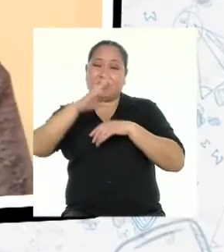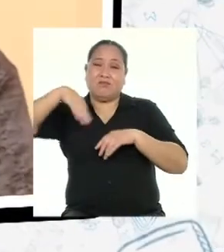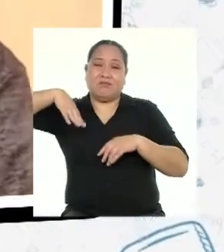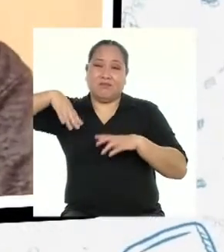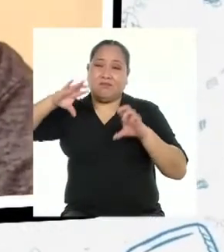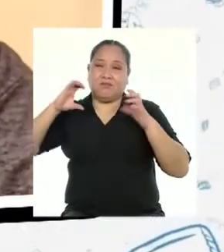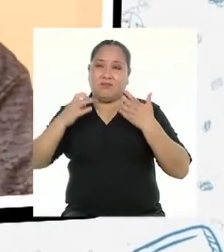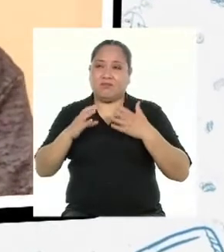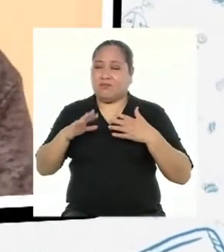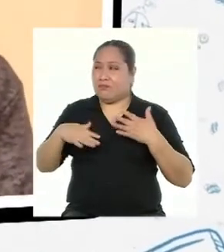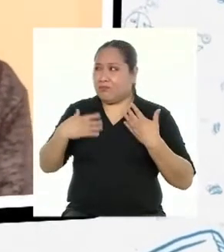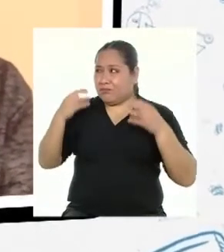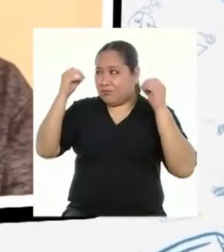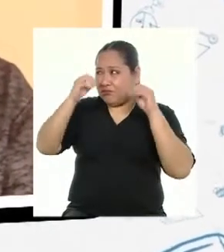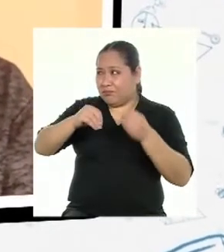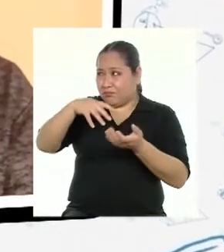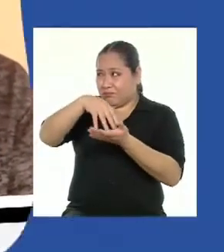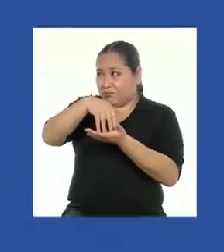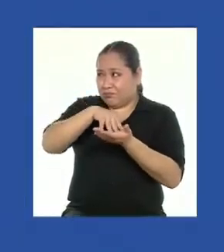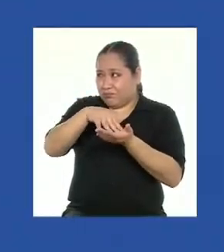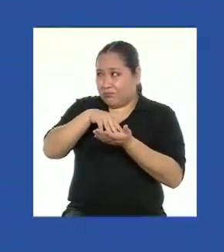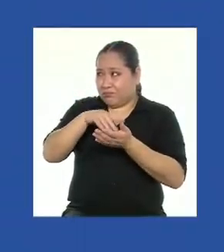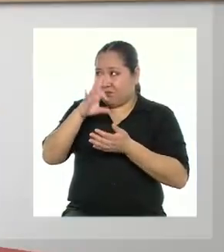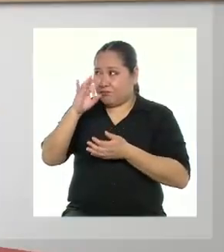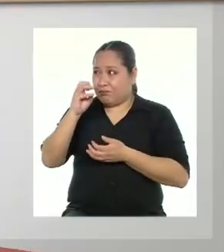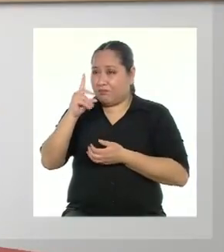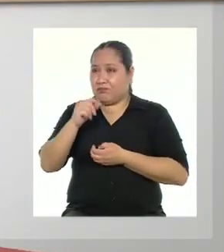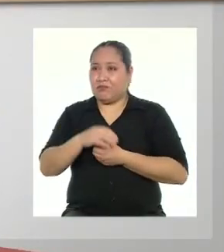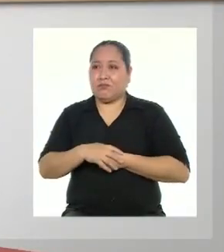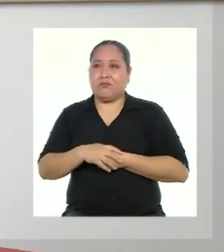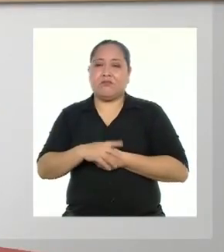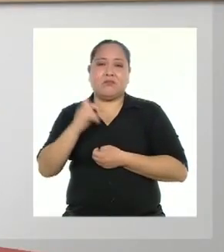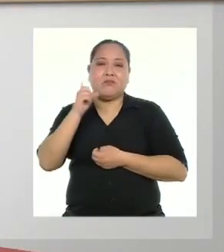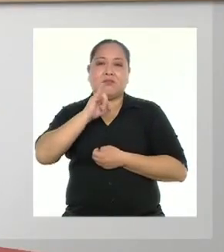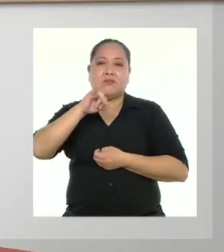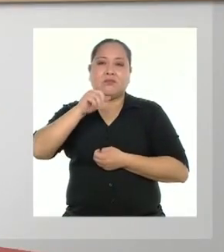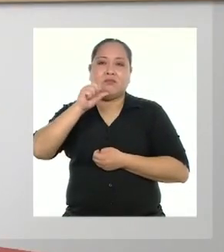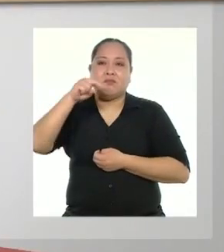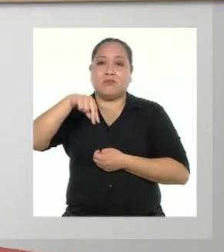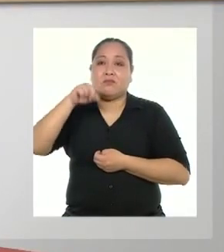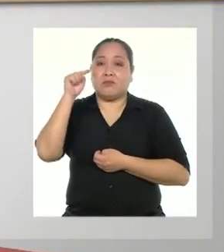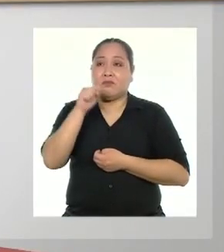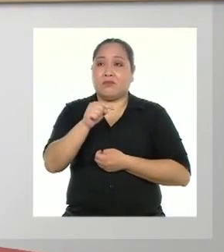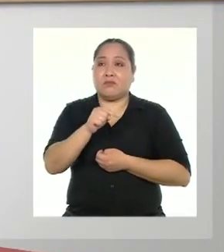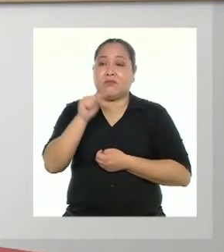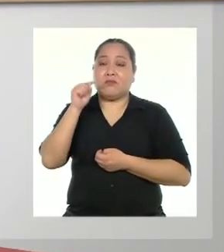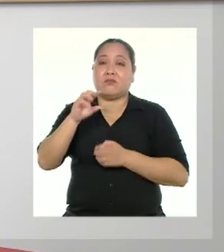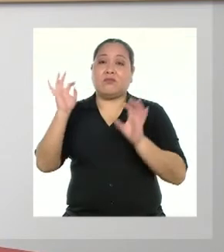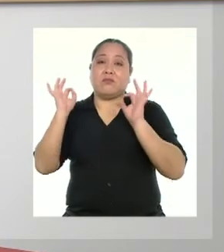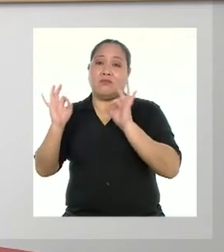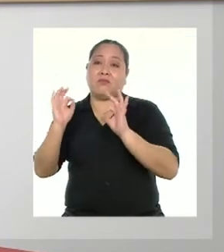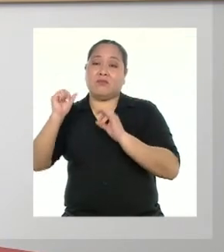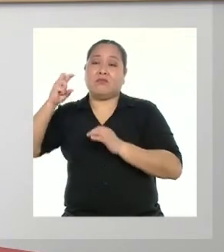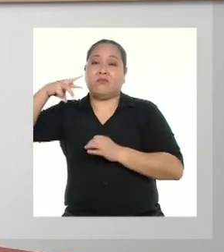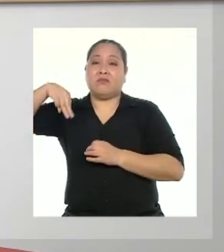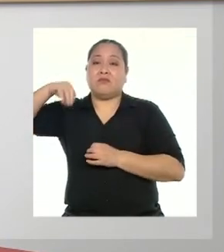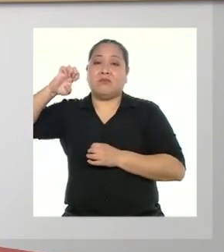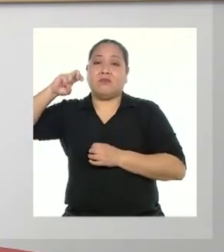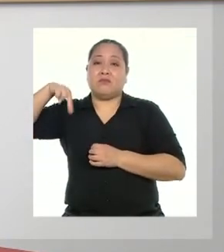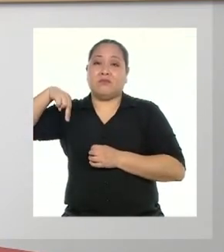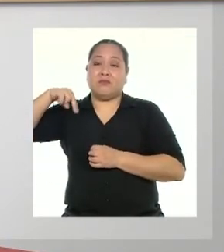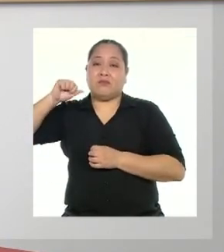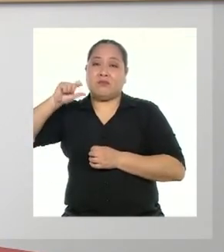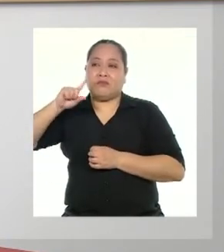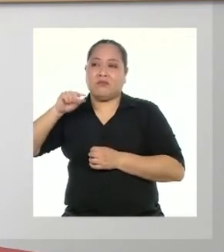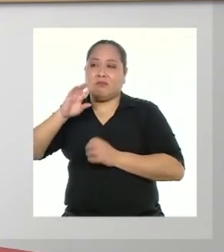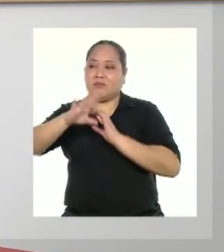¿Se podría poner eso como una debilidad de mi FODA? No, Jan Esa más bien es una amenaza porque forma parte del